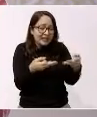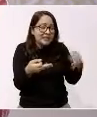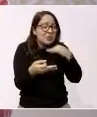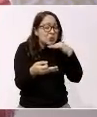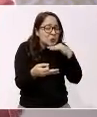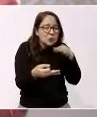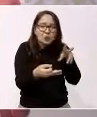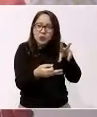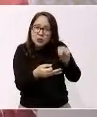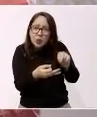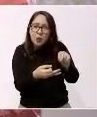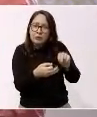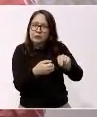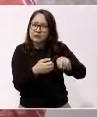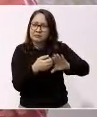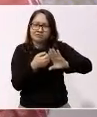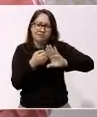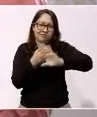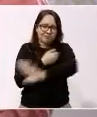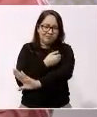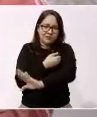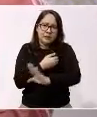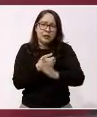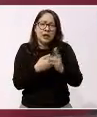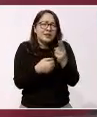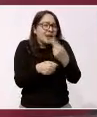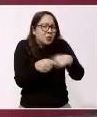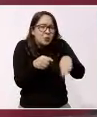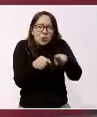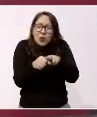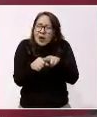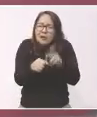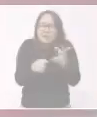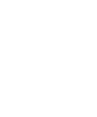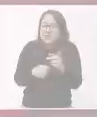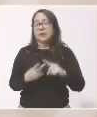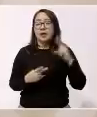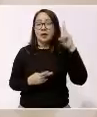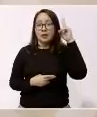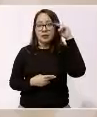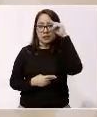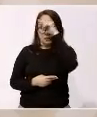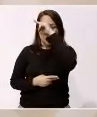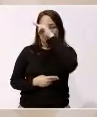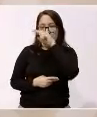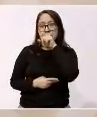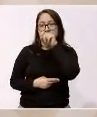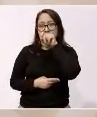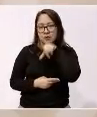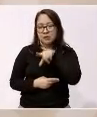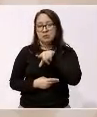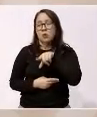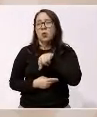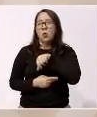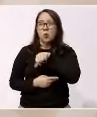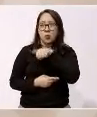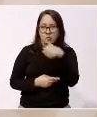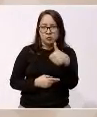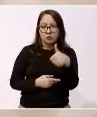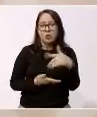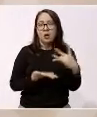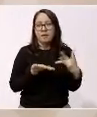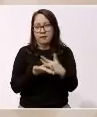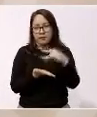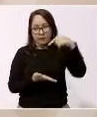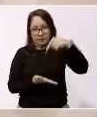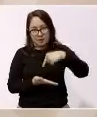y también el fertilizante convencional, pero también lo vamos a aplicar aquí,